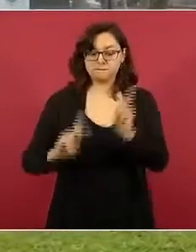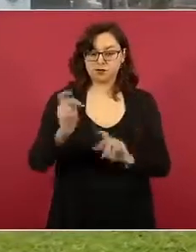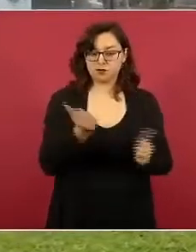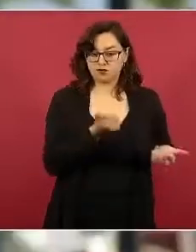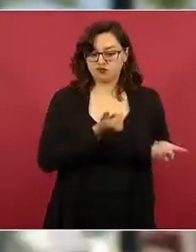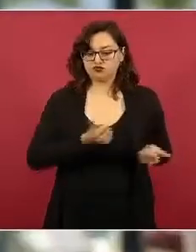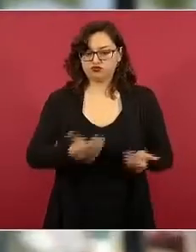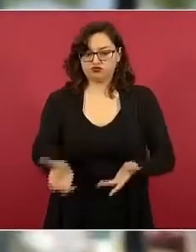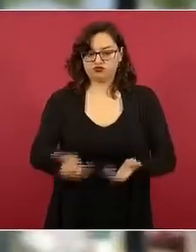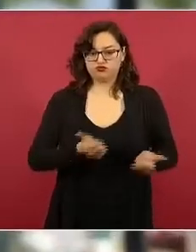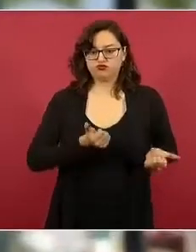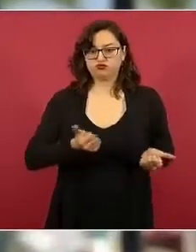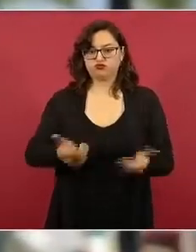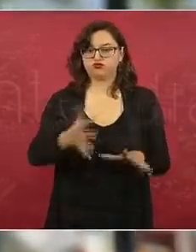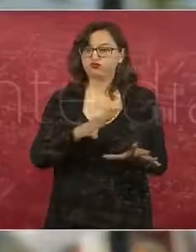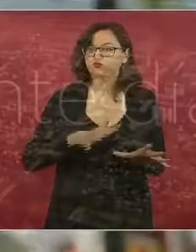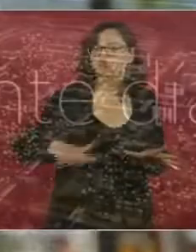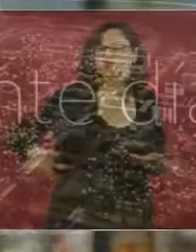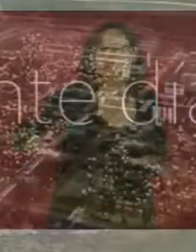áreas verdes de la refinería.